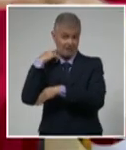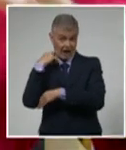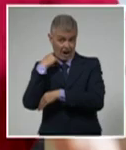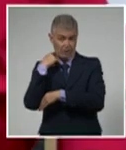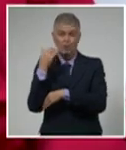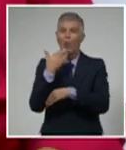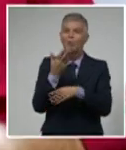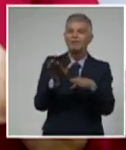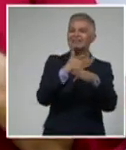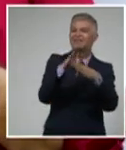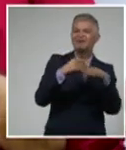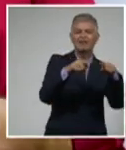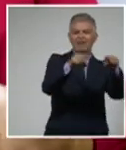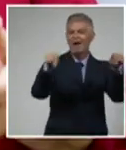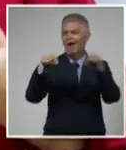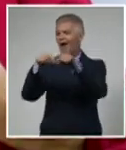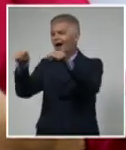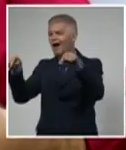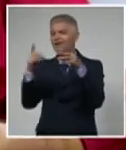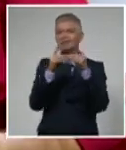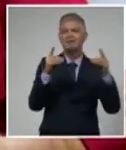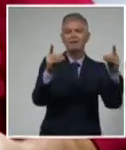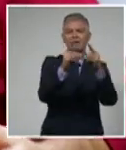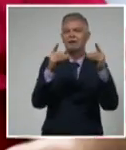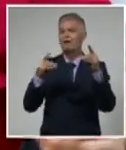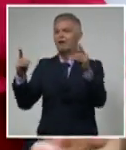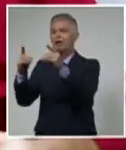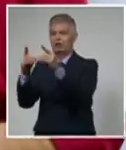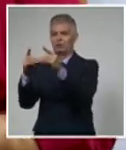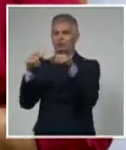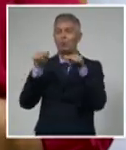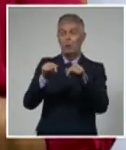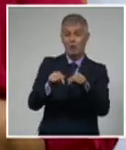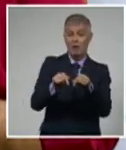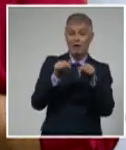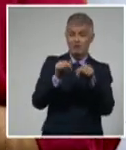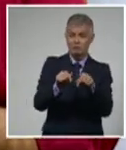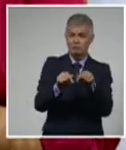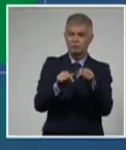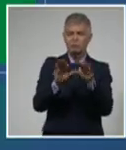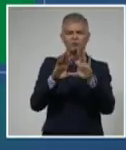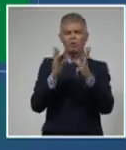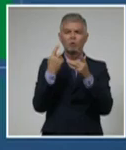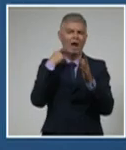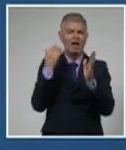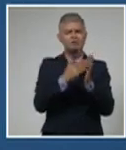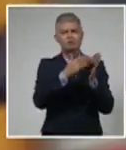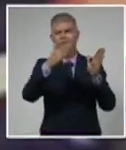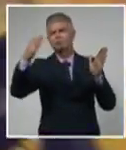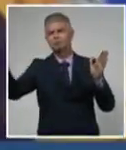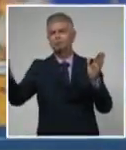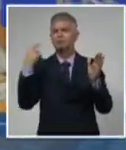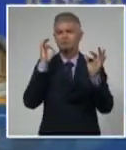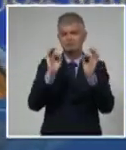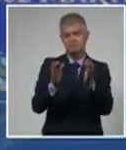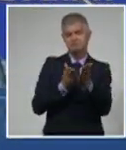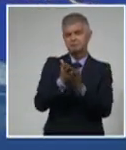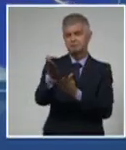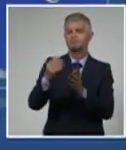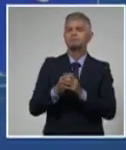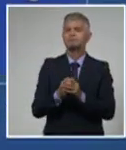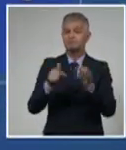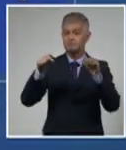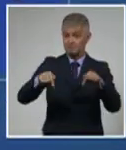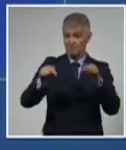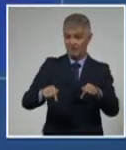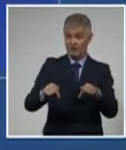áreas y departamentos de la biblioteca y va a tener una línea a lo largo de todo el año en la actualidad el